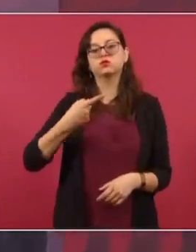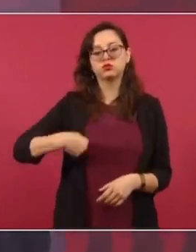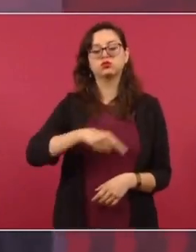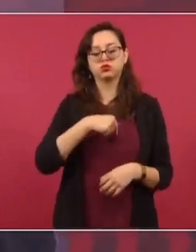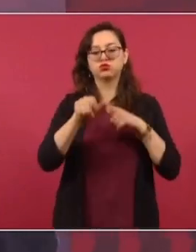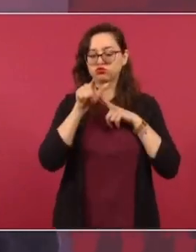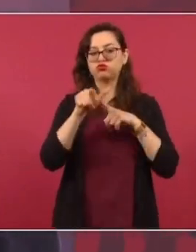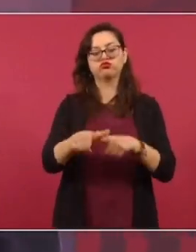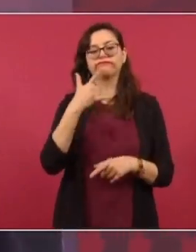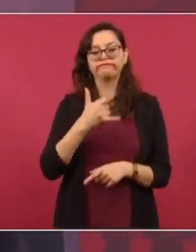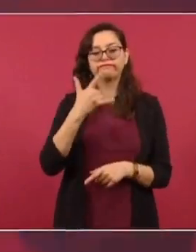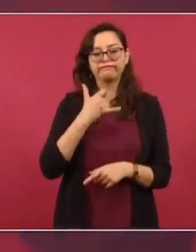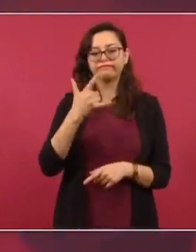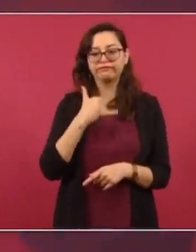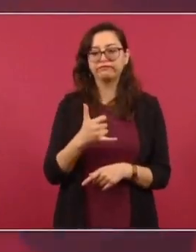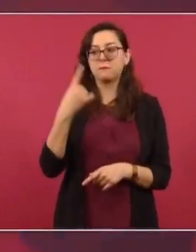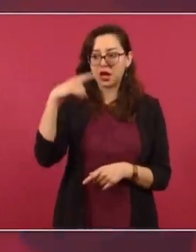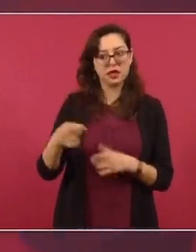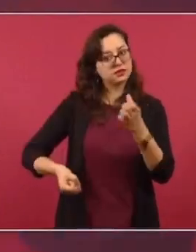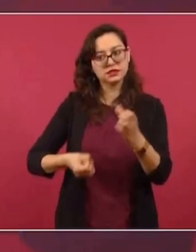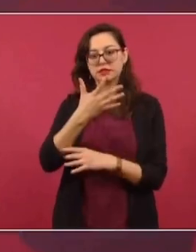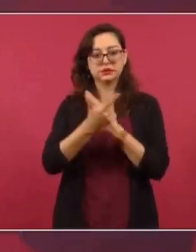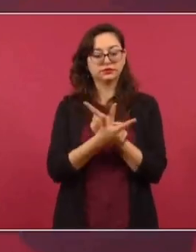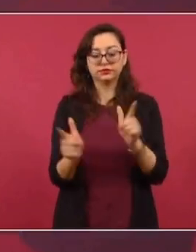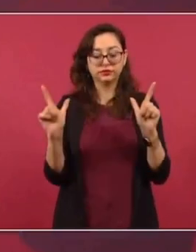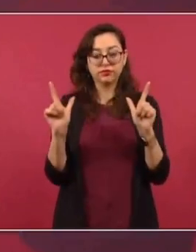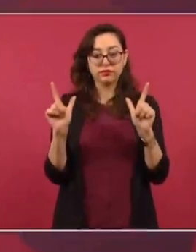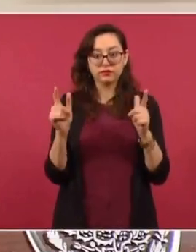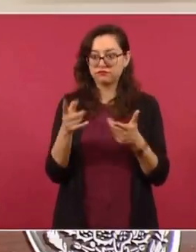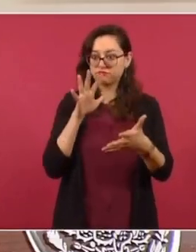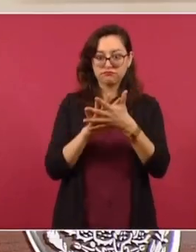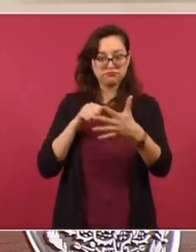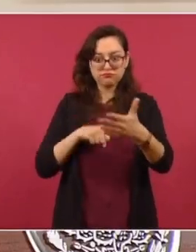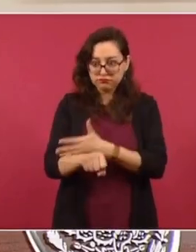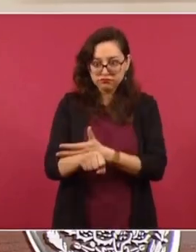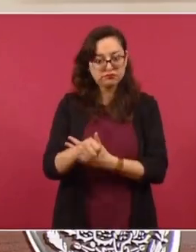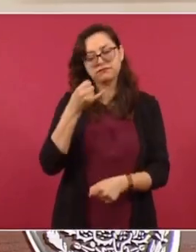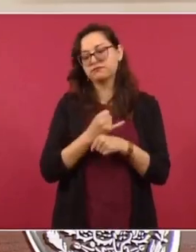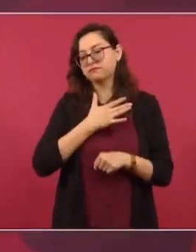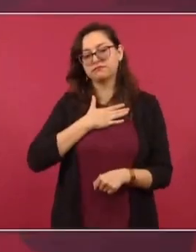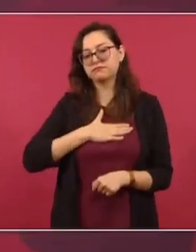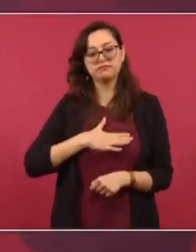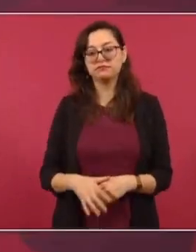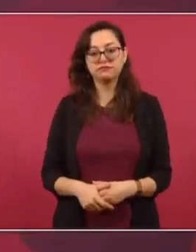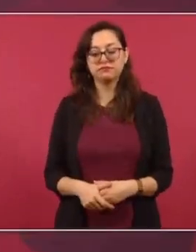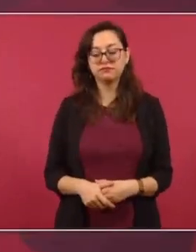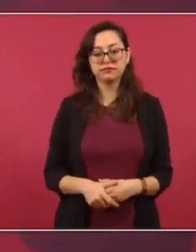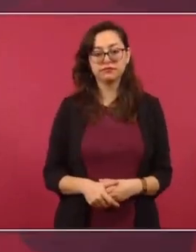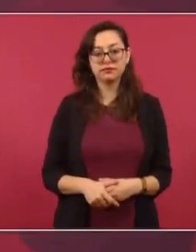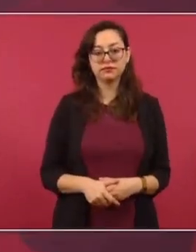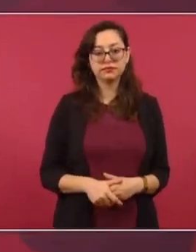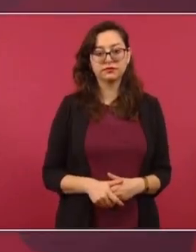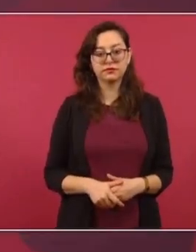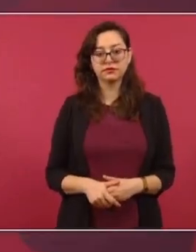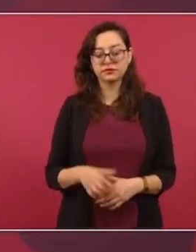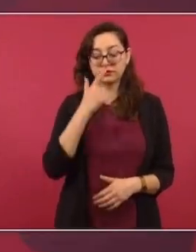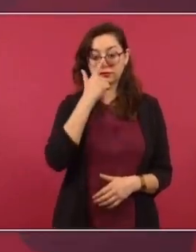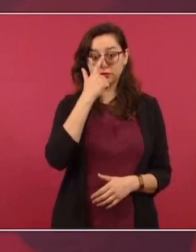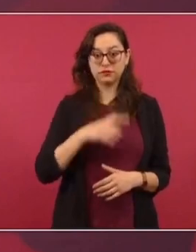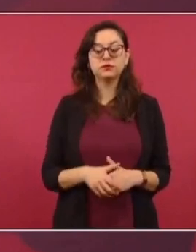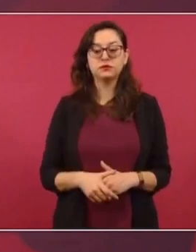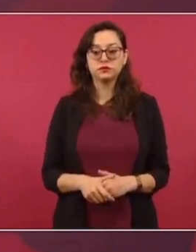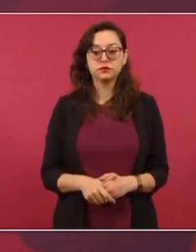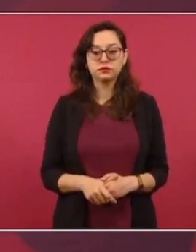demandando que se le libere. No puede estar en la cárcel, es una gran injusticia. Además, fíjense, he visto